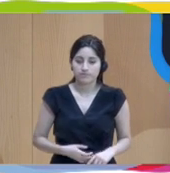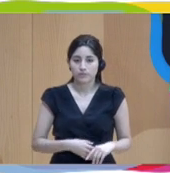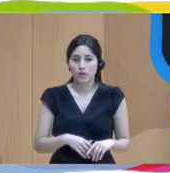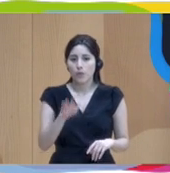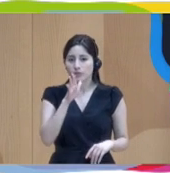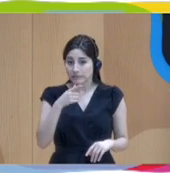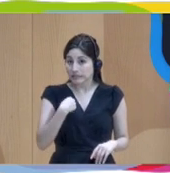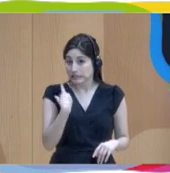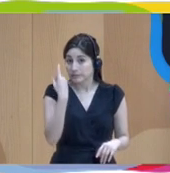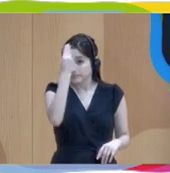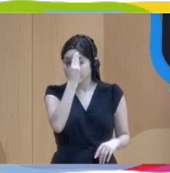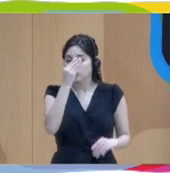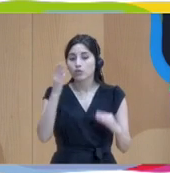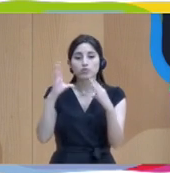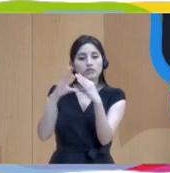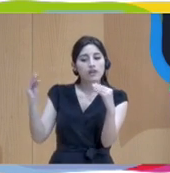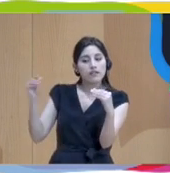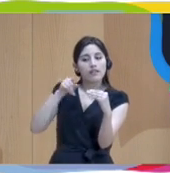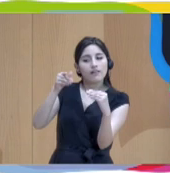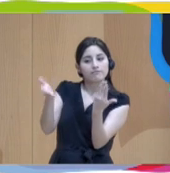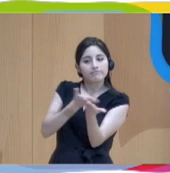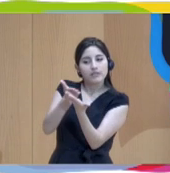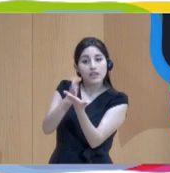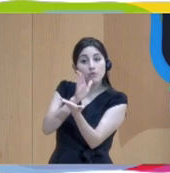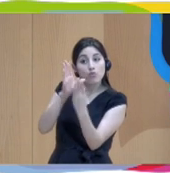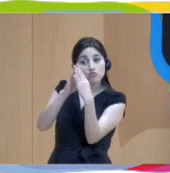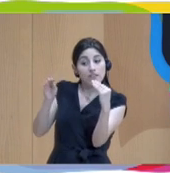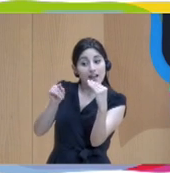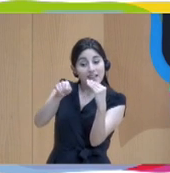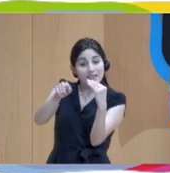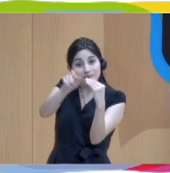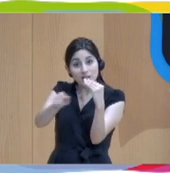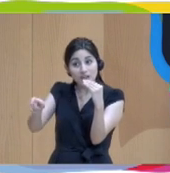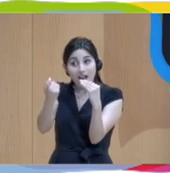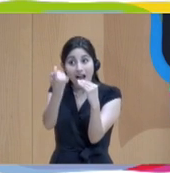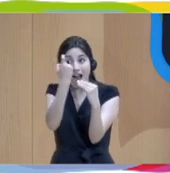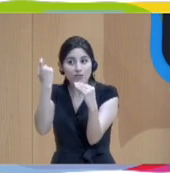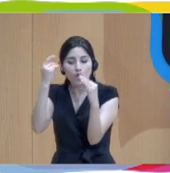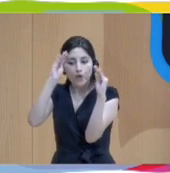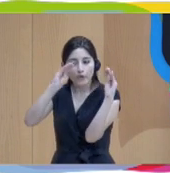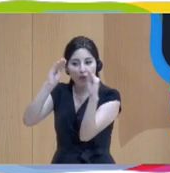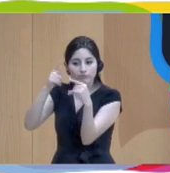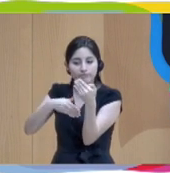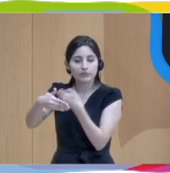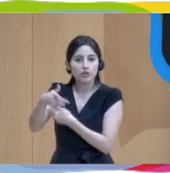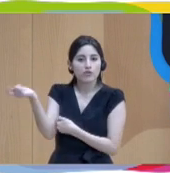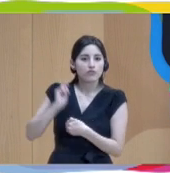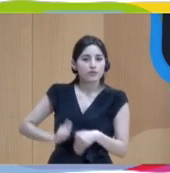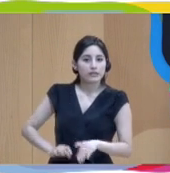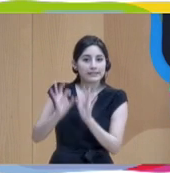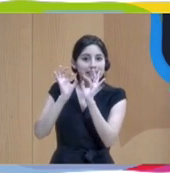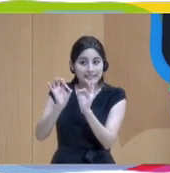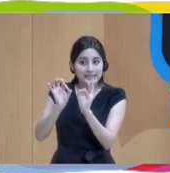universidades también que forman a los futuros profesionales en estos modelos de atención